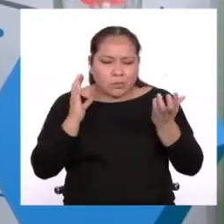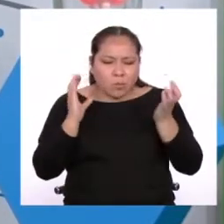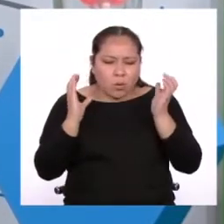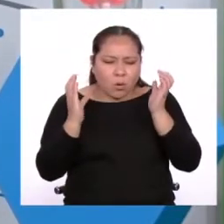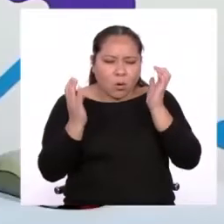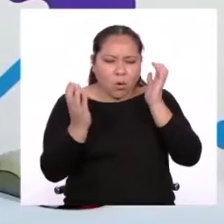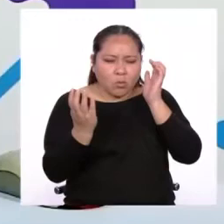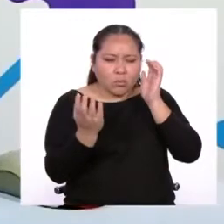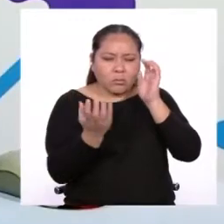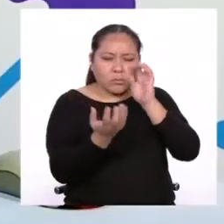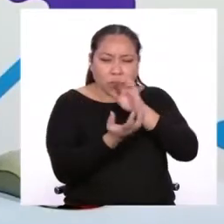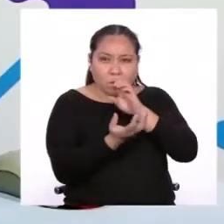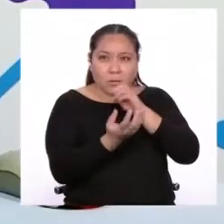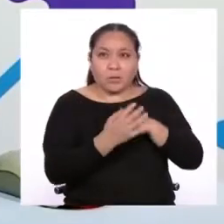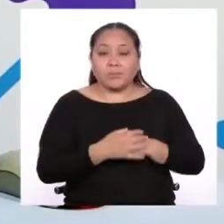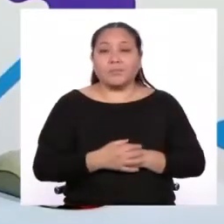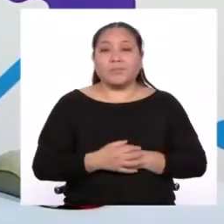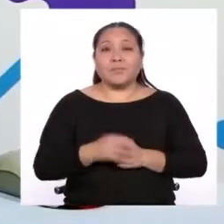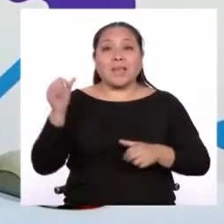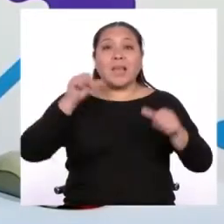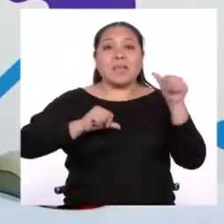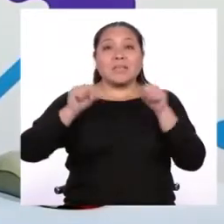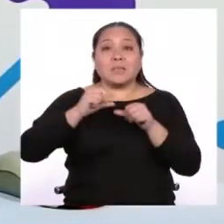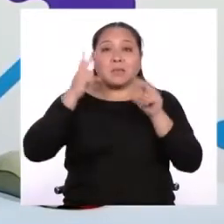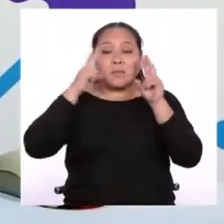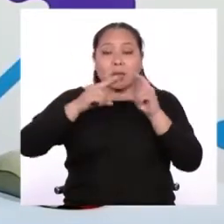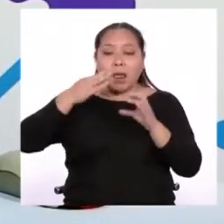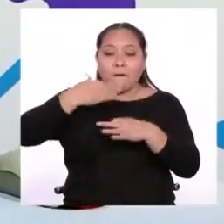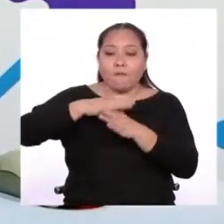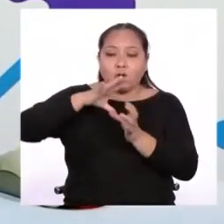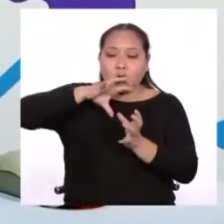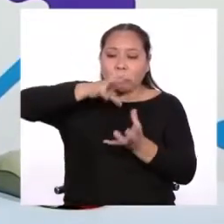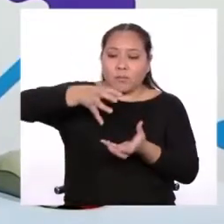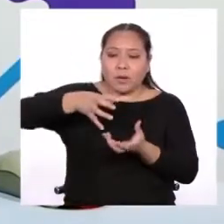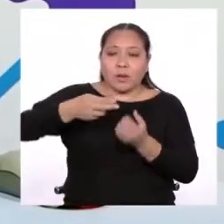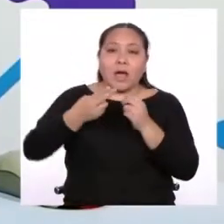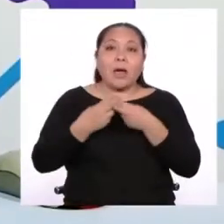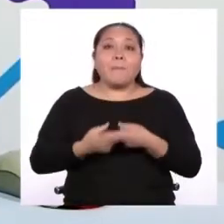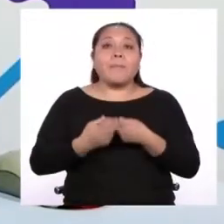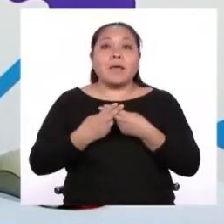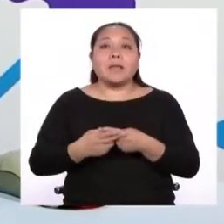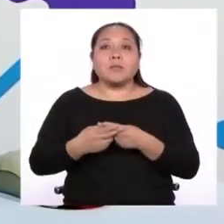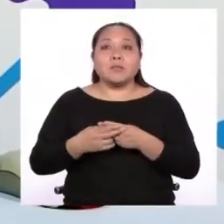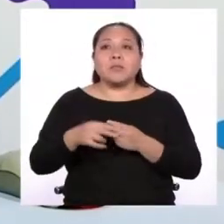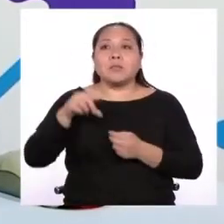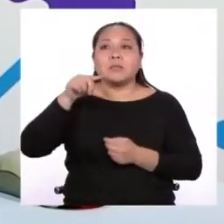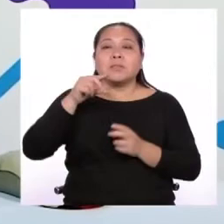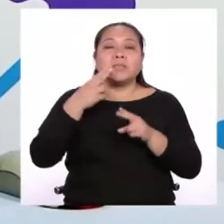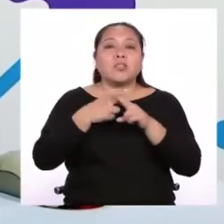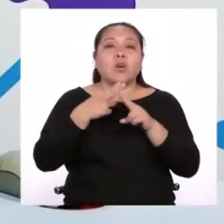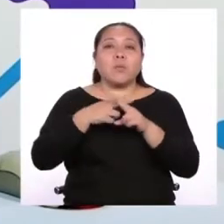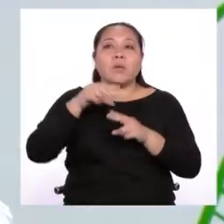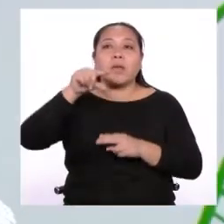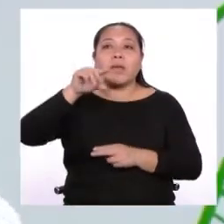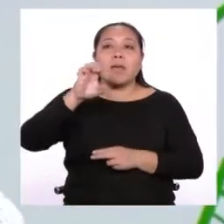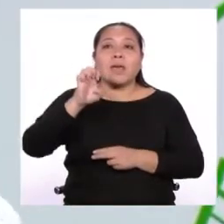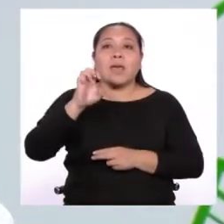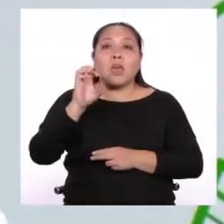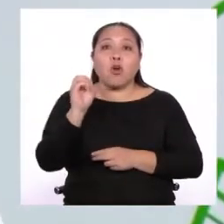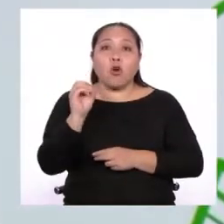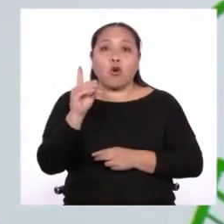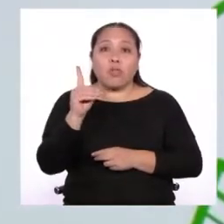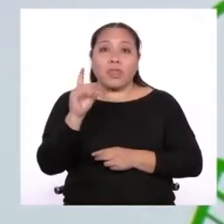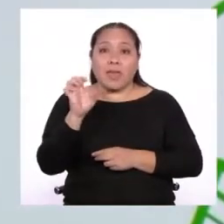y lo demás. La ciencia que mide la forma, la gravedad y la rotación de la tierra se llama geodesia. La geodesia